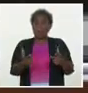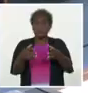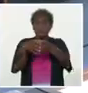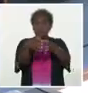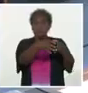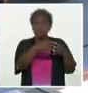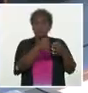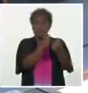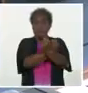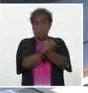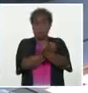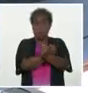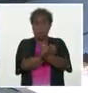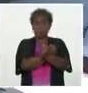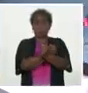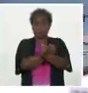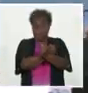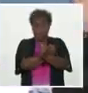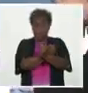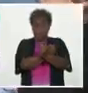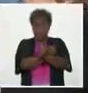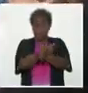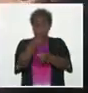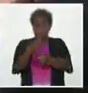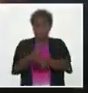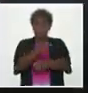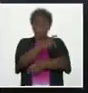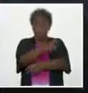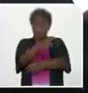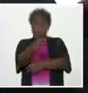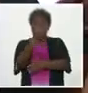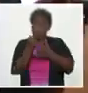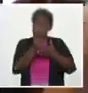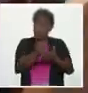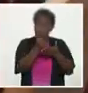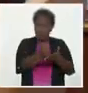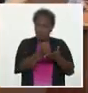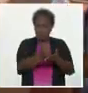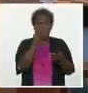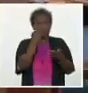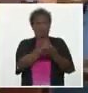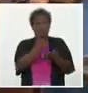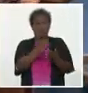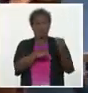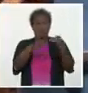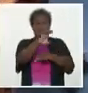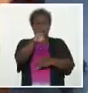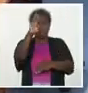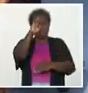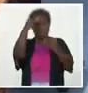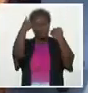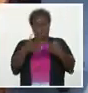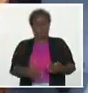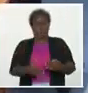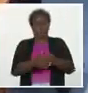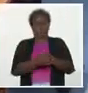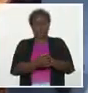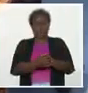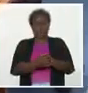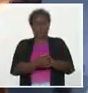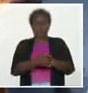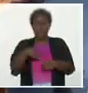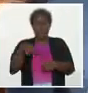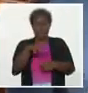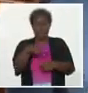riesgo con carácter temporal con los candidatos vacunales cubanos, aprobada por el Ministerio de Salud Pública. Nosotros vamos a